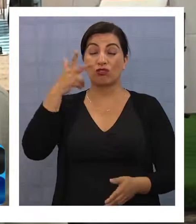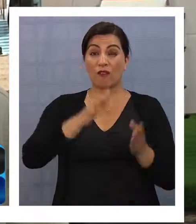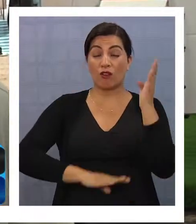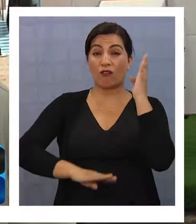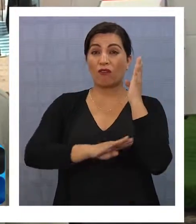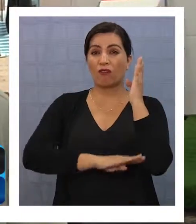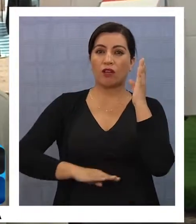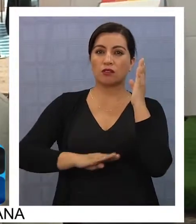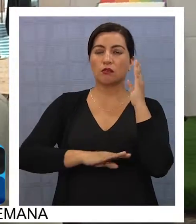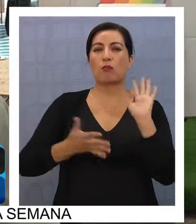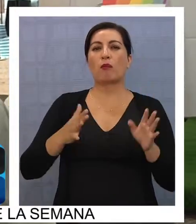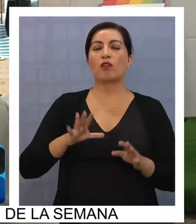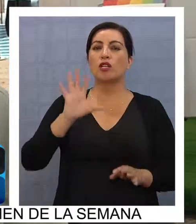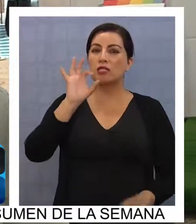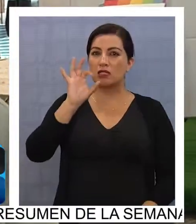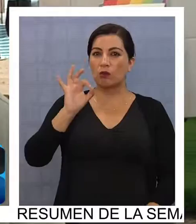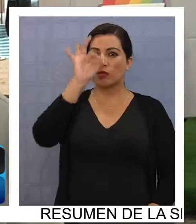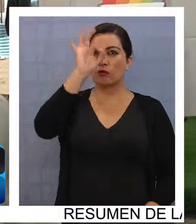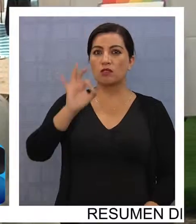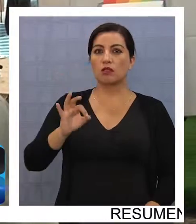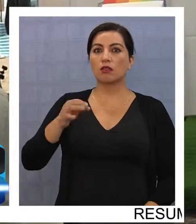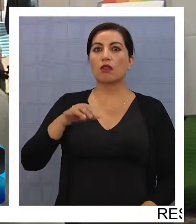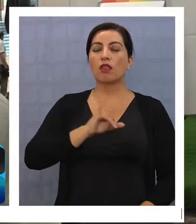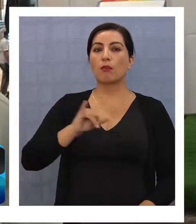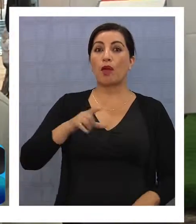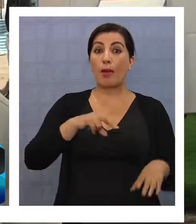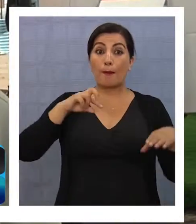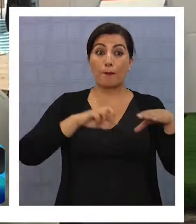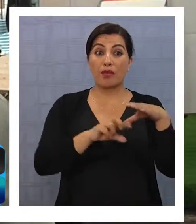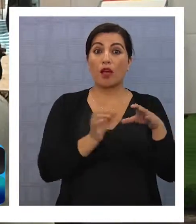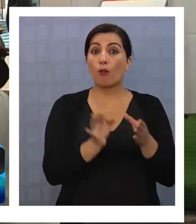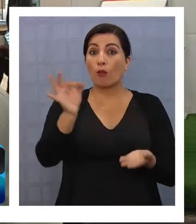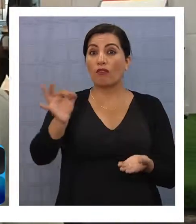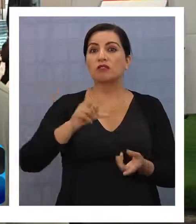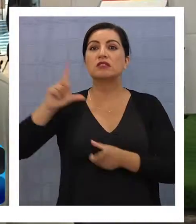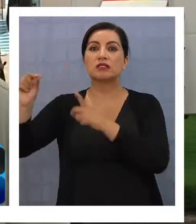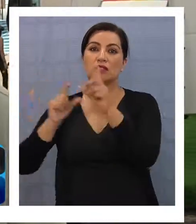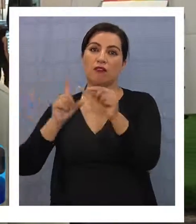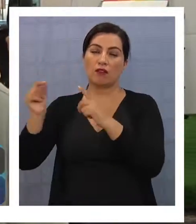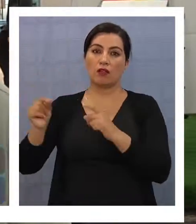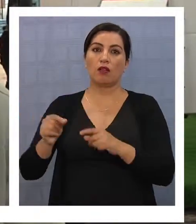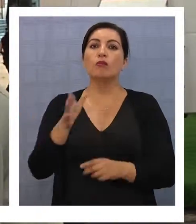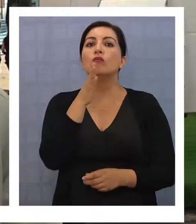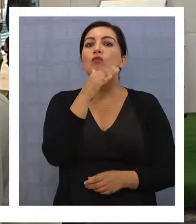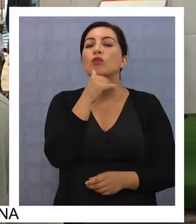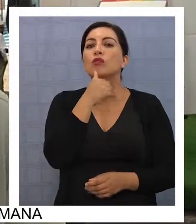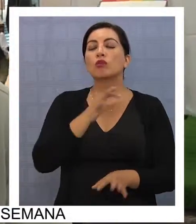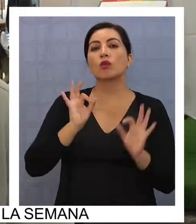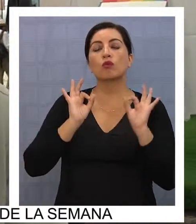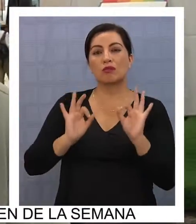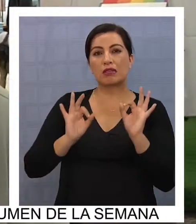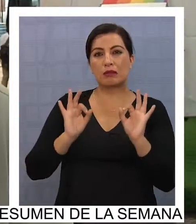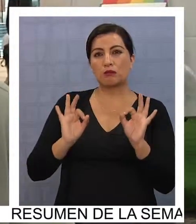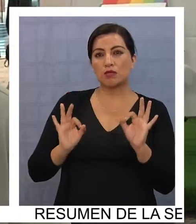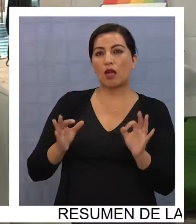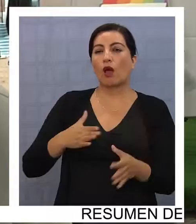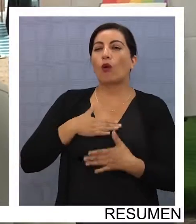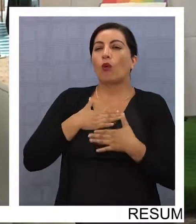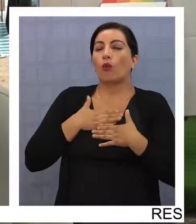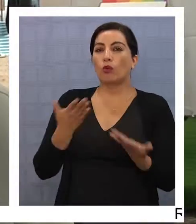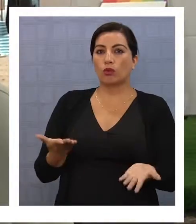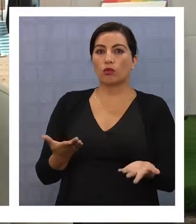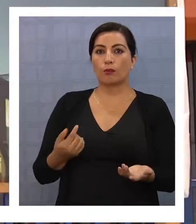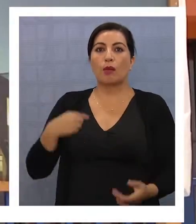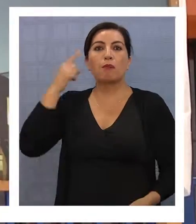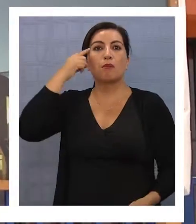alrededor del 50% se van de la comuna. Sus familias se ven obligadas a llevarse porque no encuentran una especialidad atractiva o porque piensan